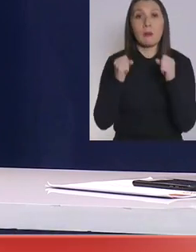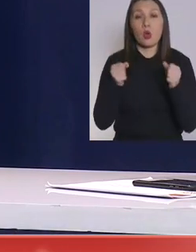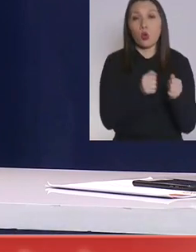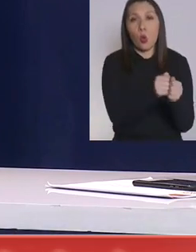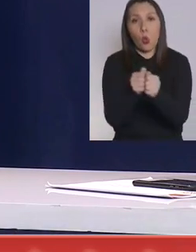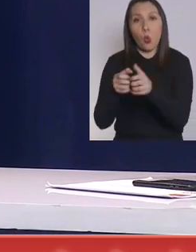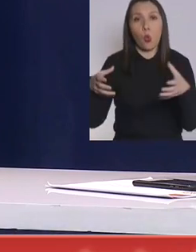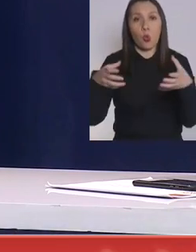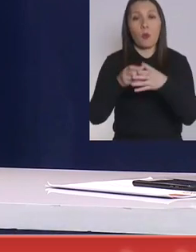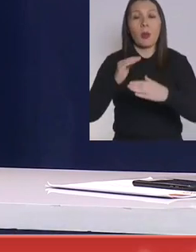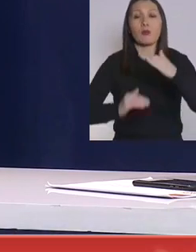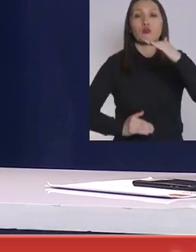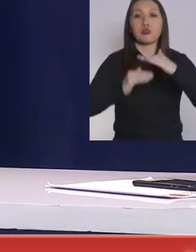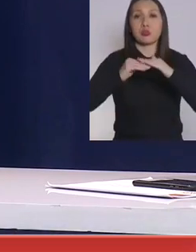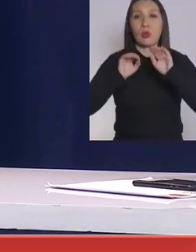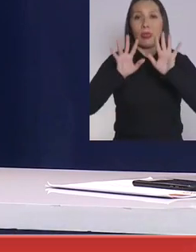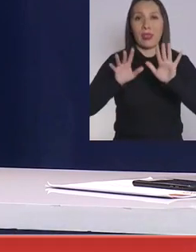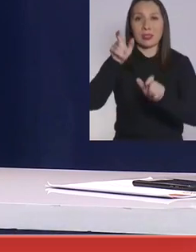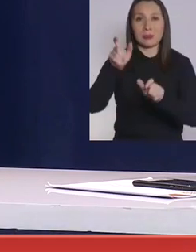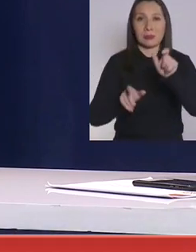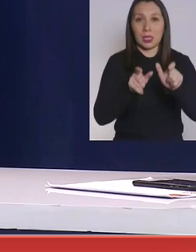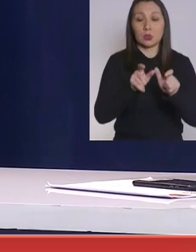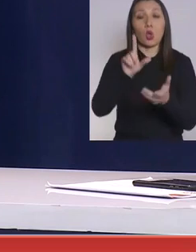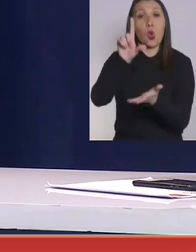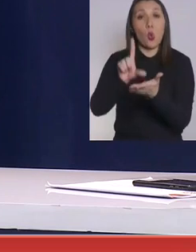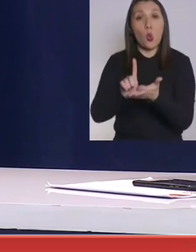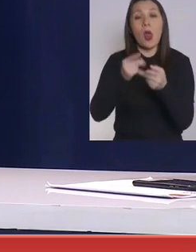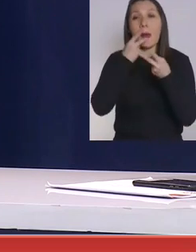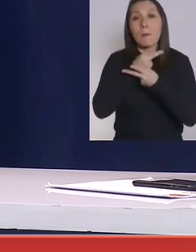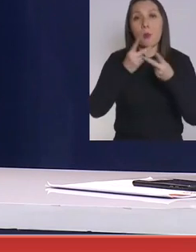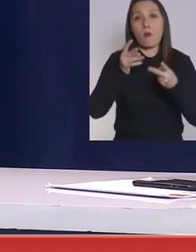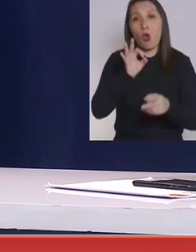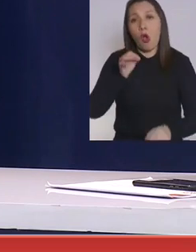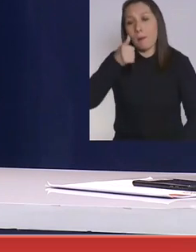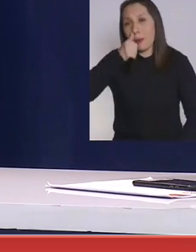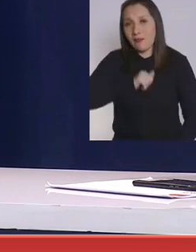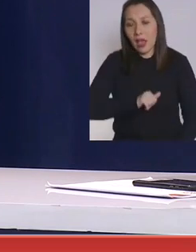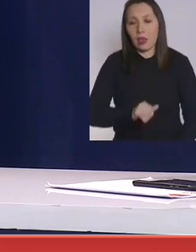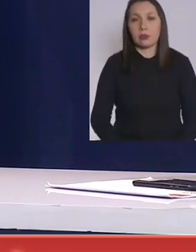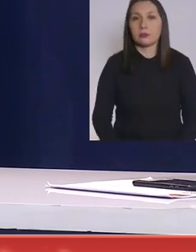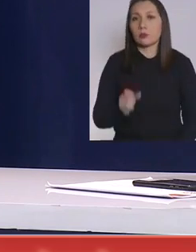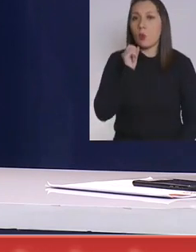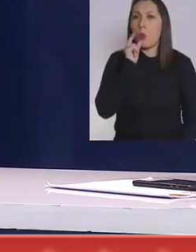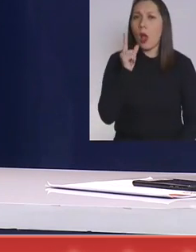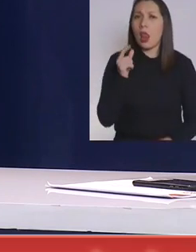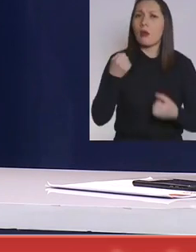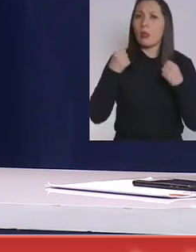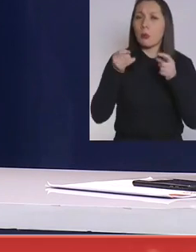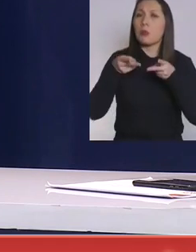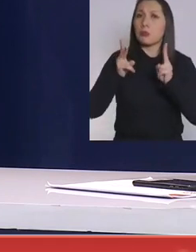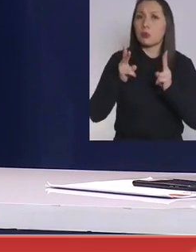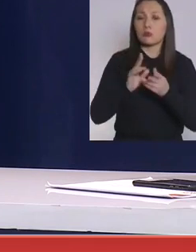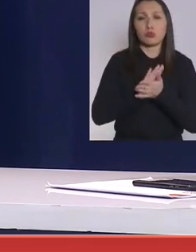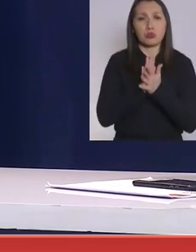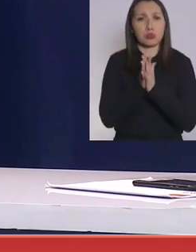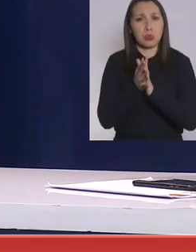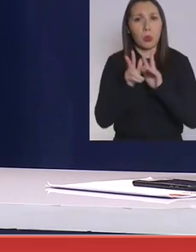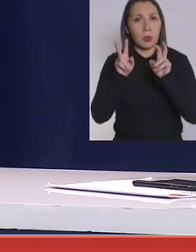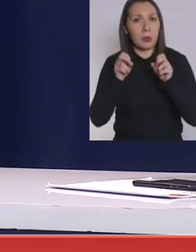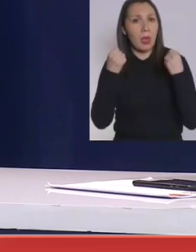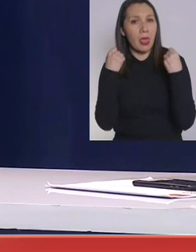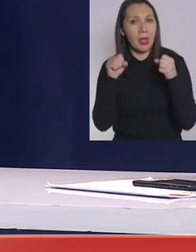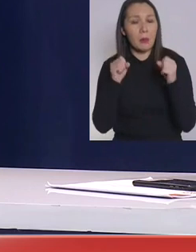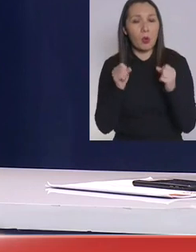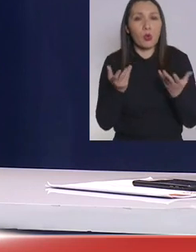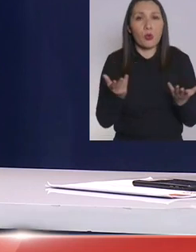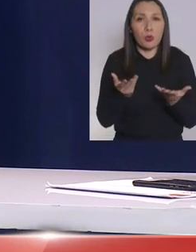colectivos, hasta 10 personas en lugares públicos o privados. ¿Cuáles son los deportes que pueden hacer? Todos aquellos, todos